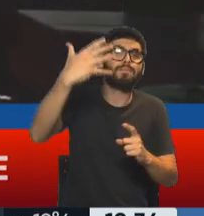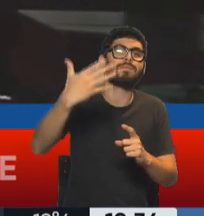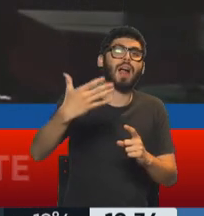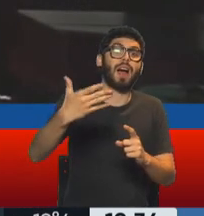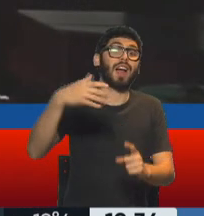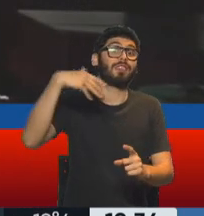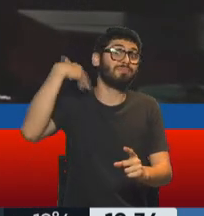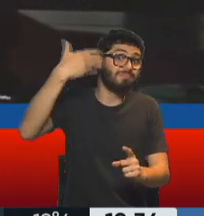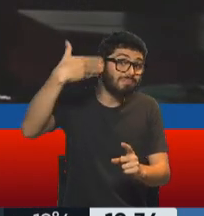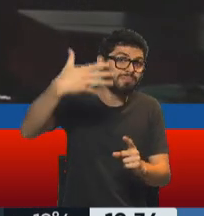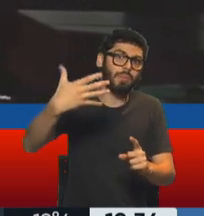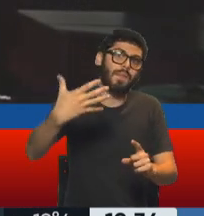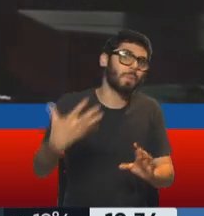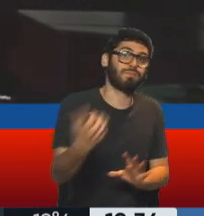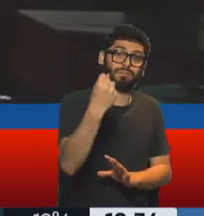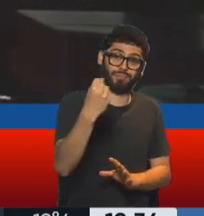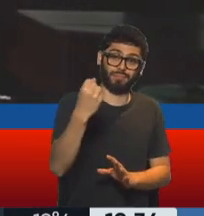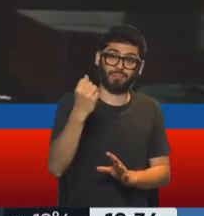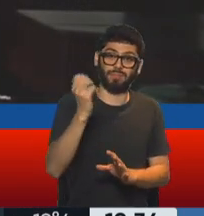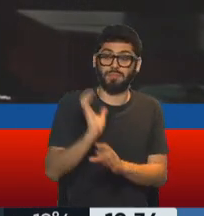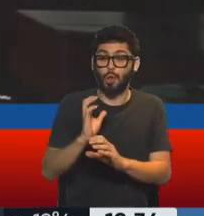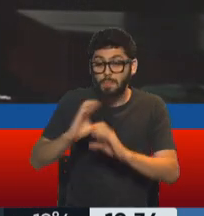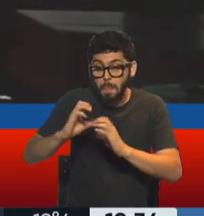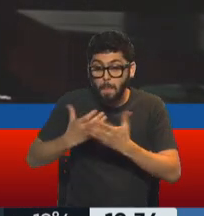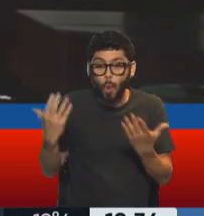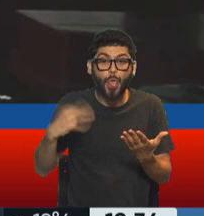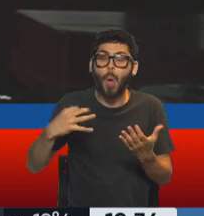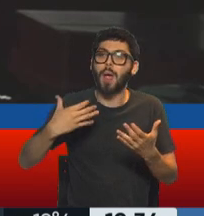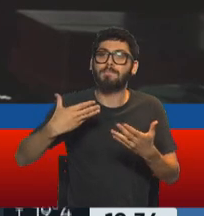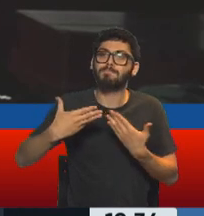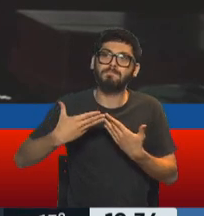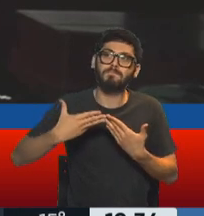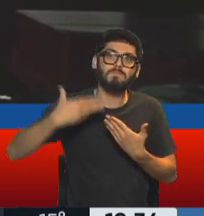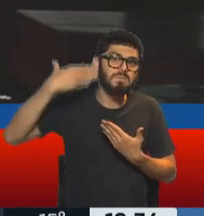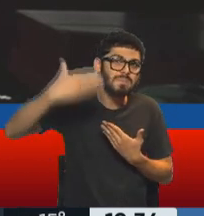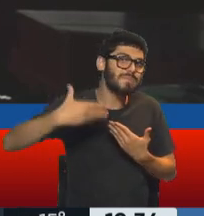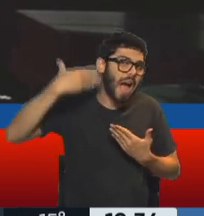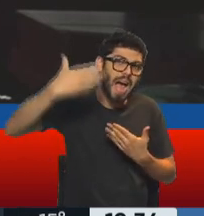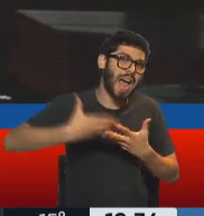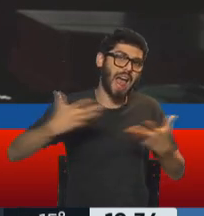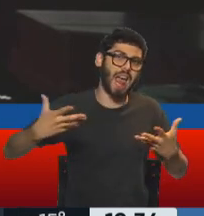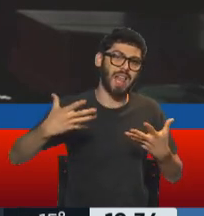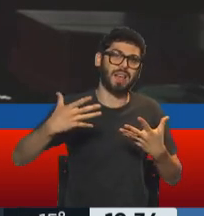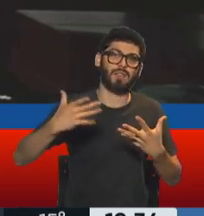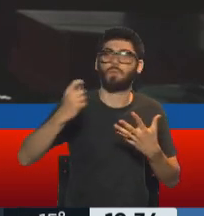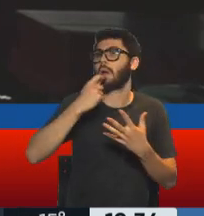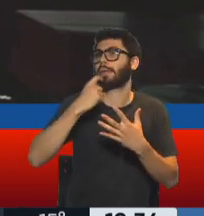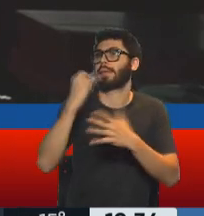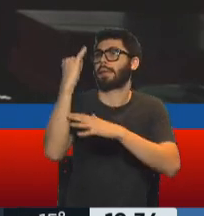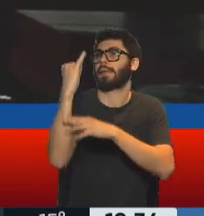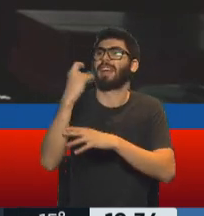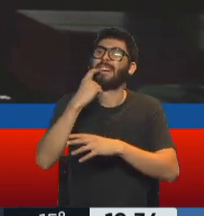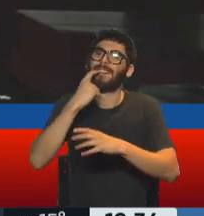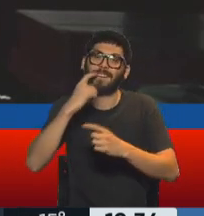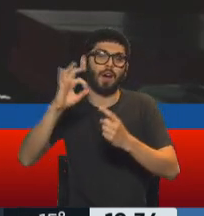concreciones, de que nuestros medios públicos sean cada día más grandes, empezando por los fierros de nuestros transmisores, las